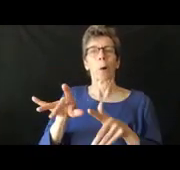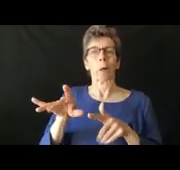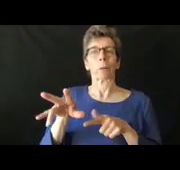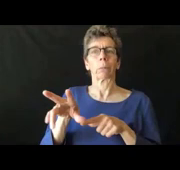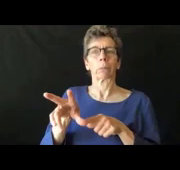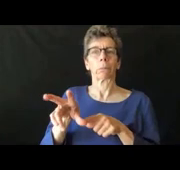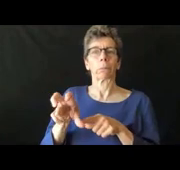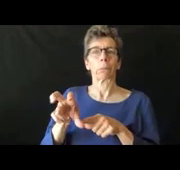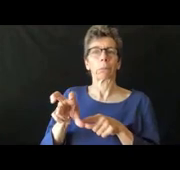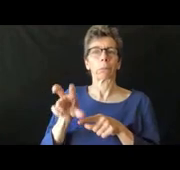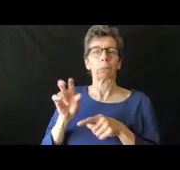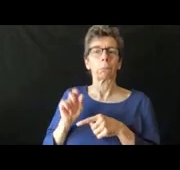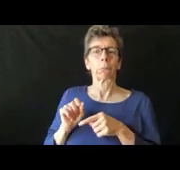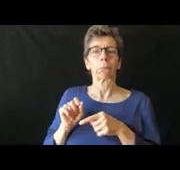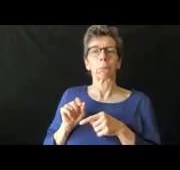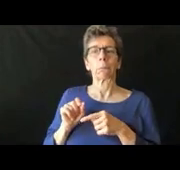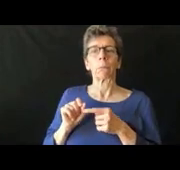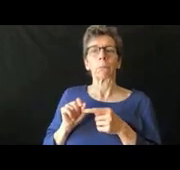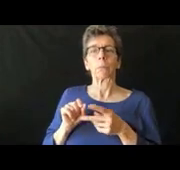y también asegurar